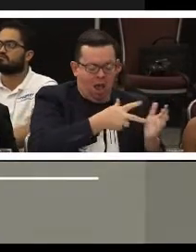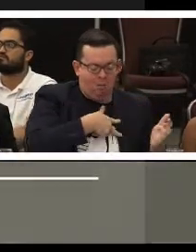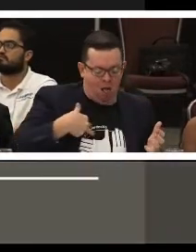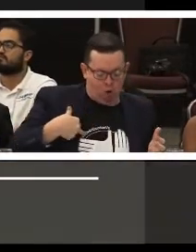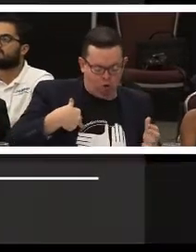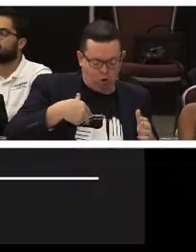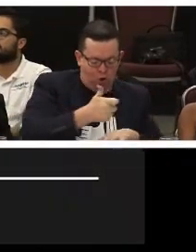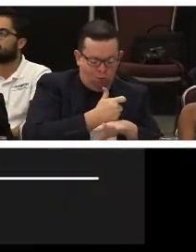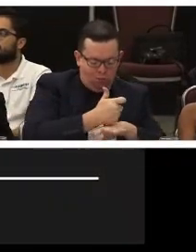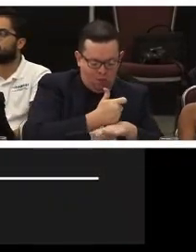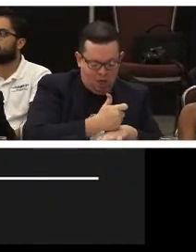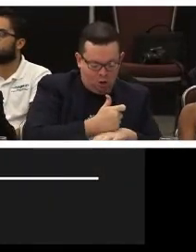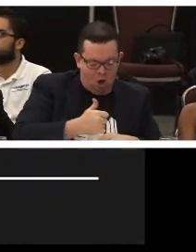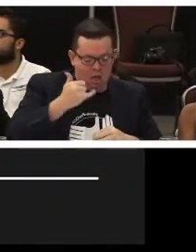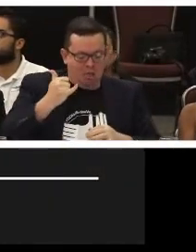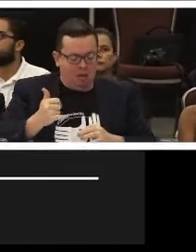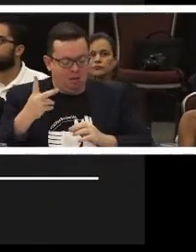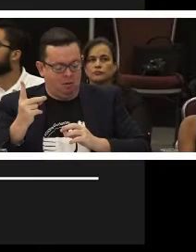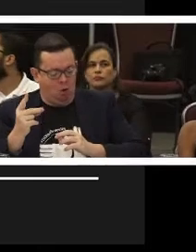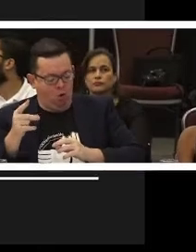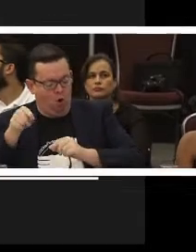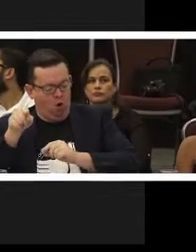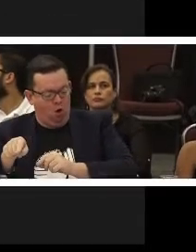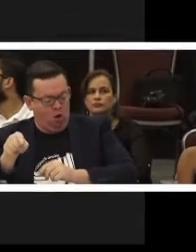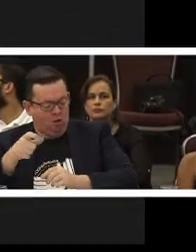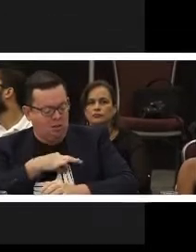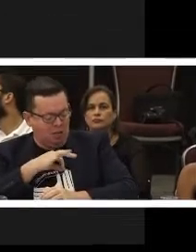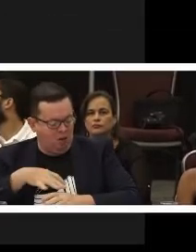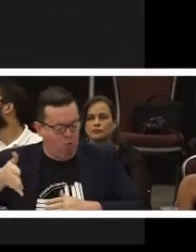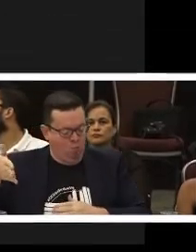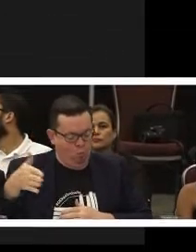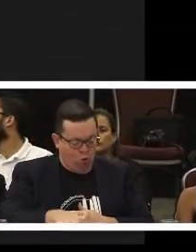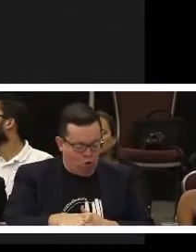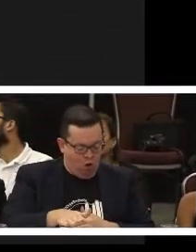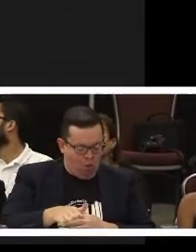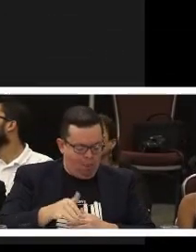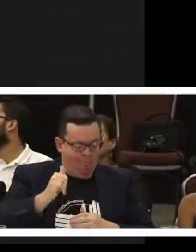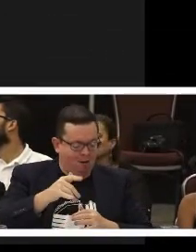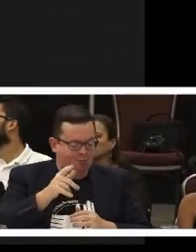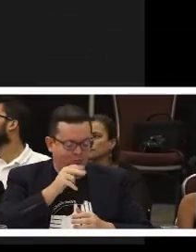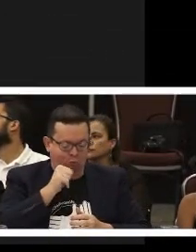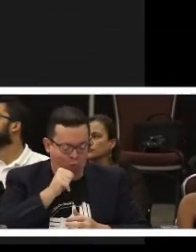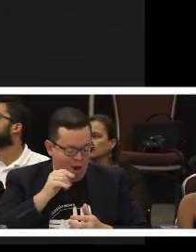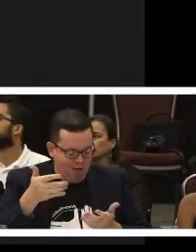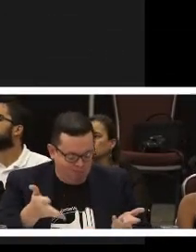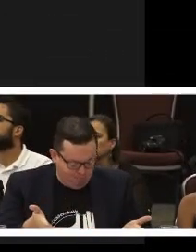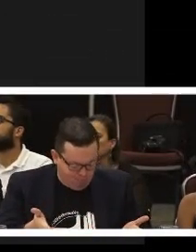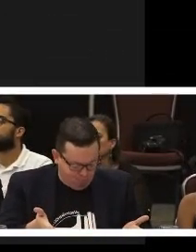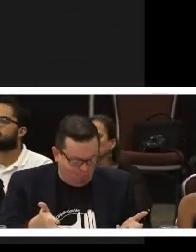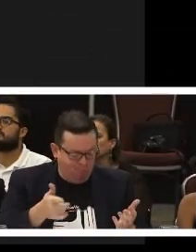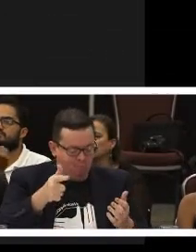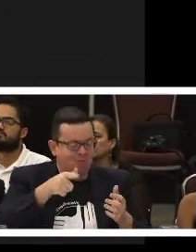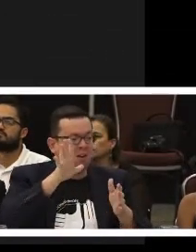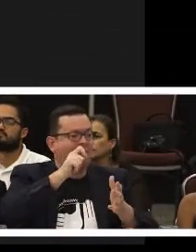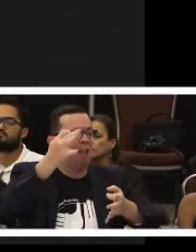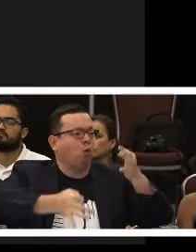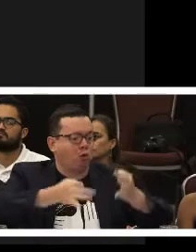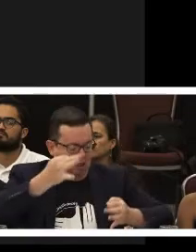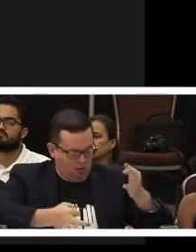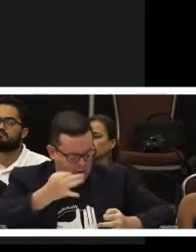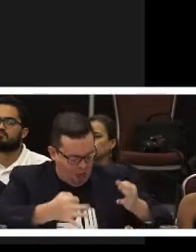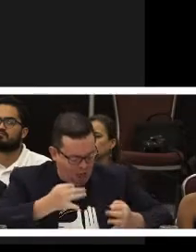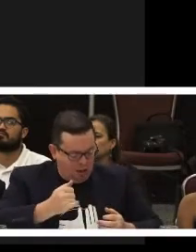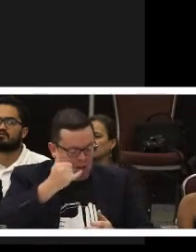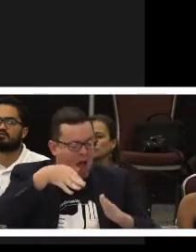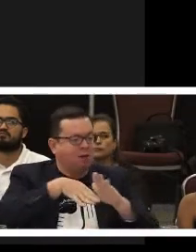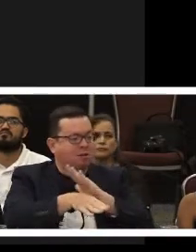de los Derechos del Hombre. 36% de los sordos en edad de trabajar se encuentran desempleados, subsistiendo por ayudas familiares o por practicar